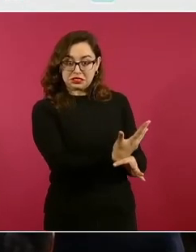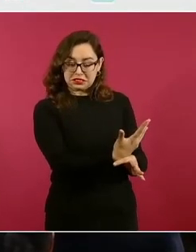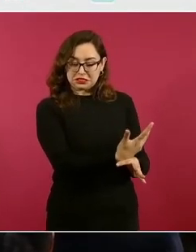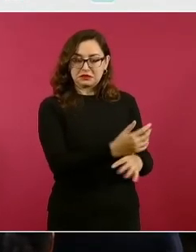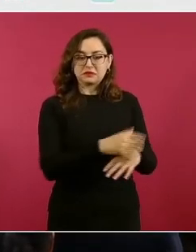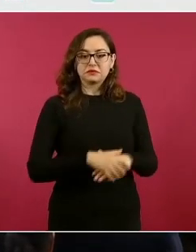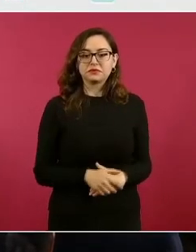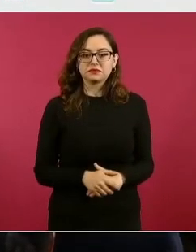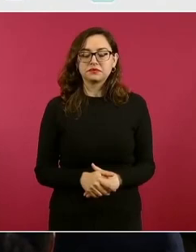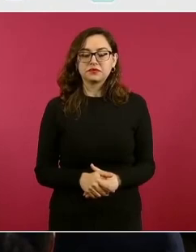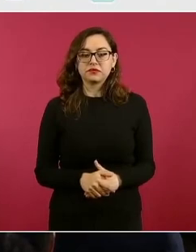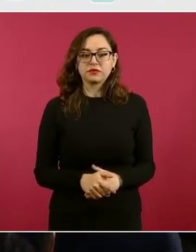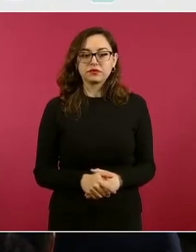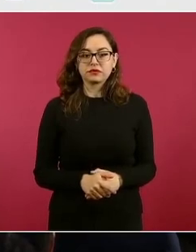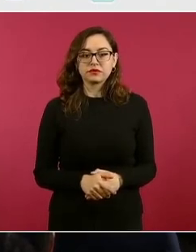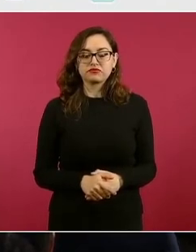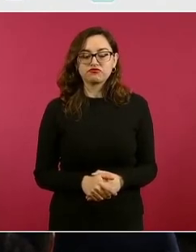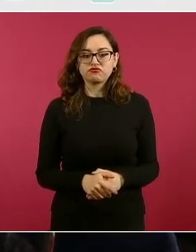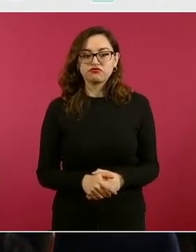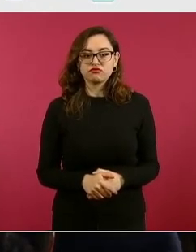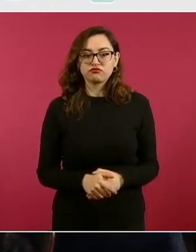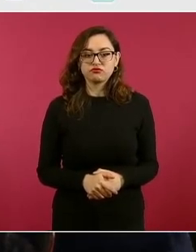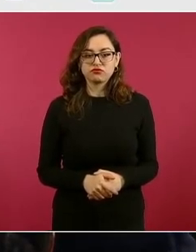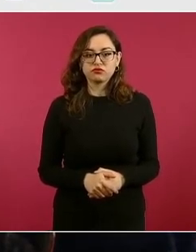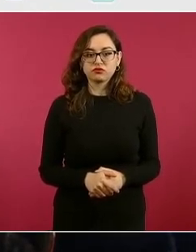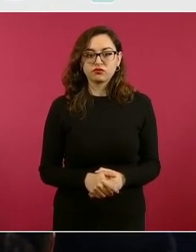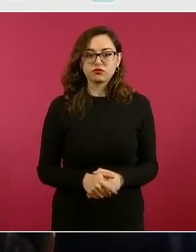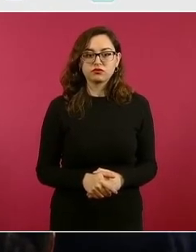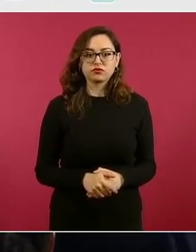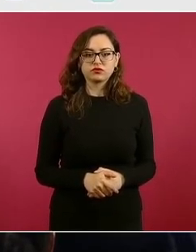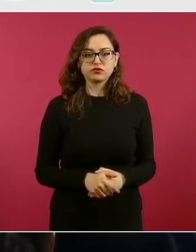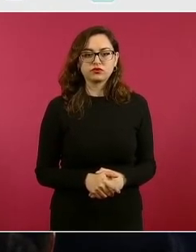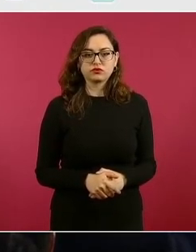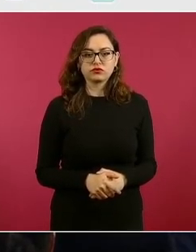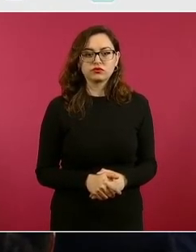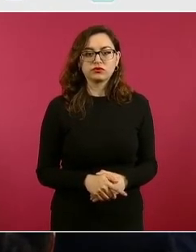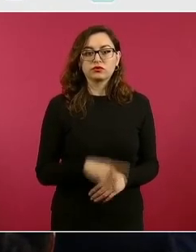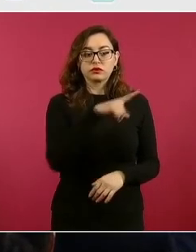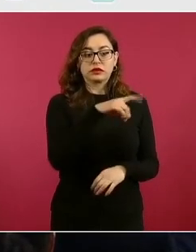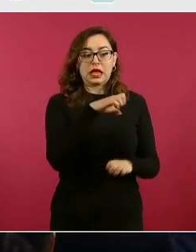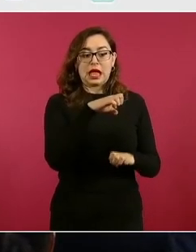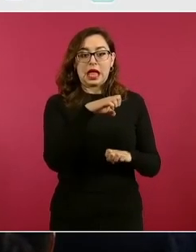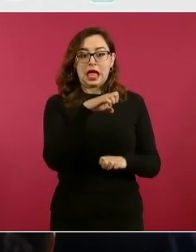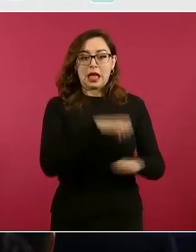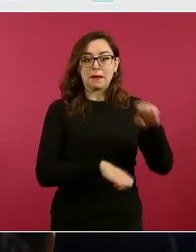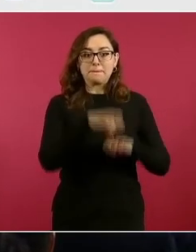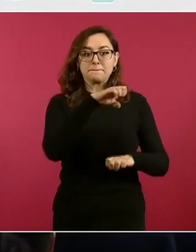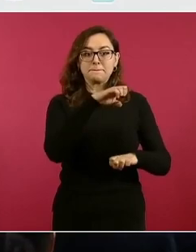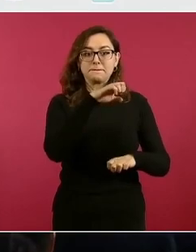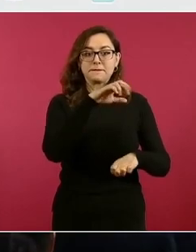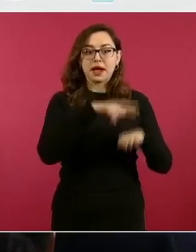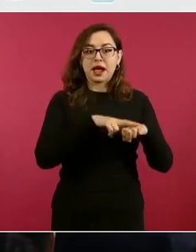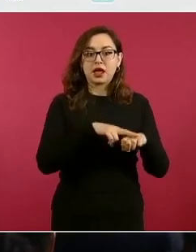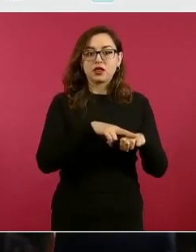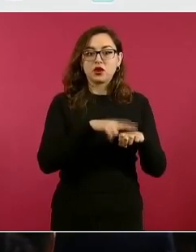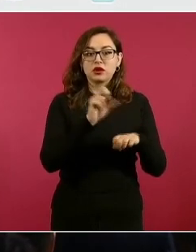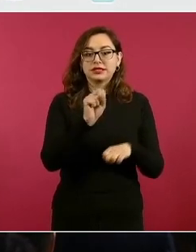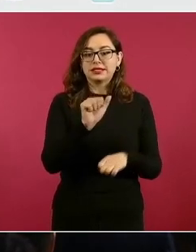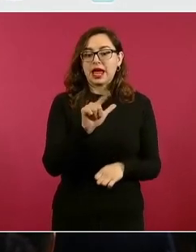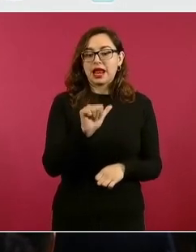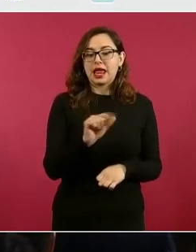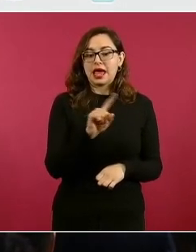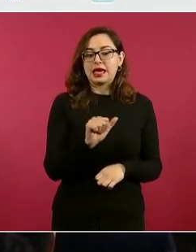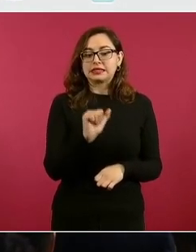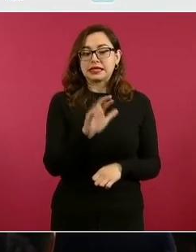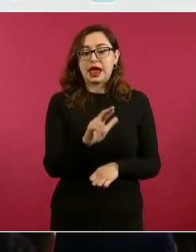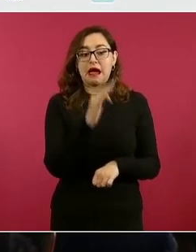no había visto el cable confidencial en el que el embajador Salazar le advierte a su gobierno que